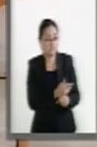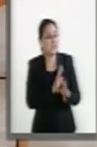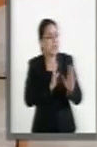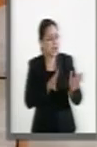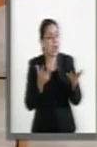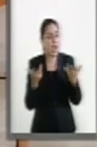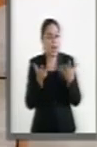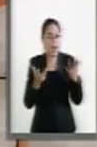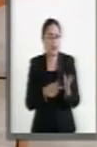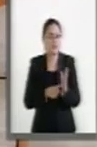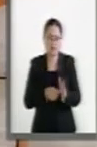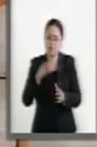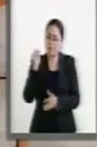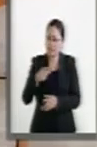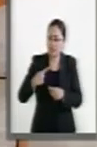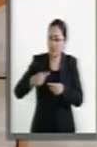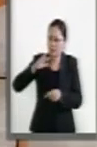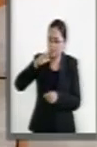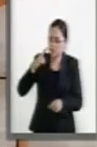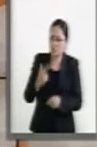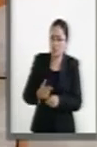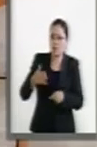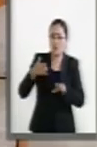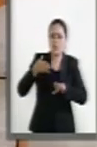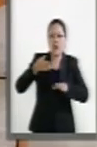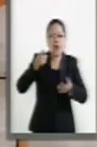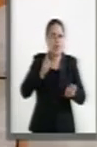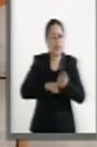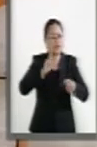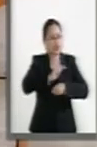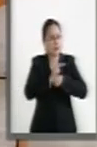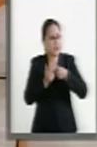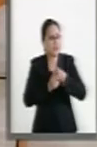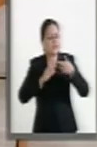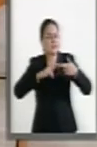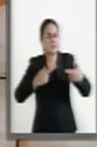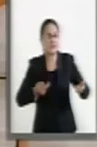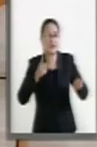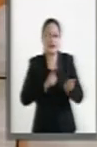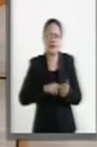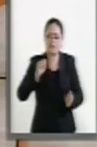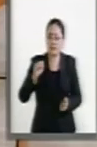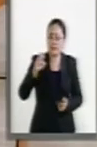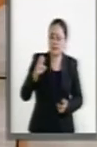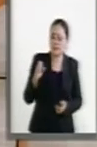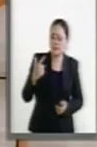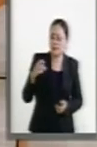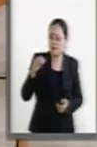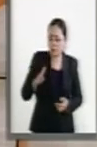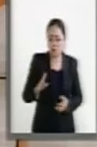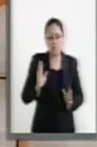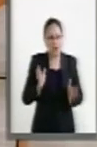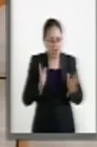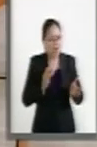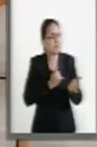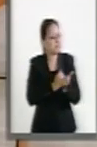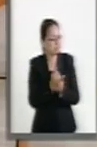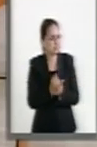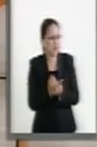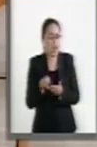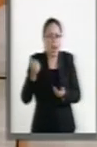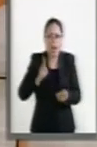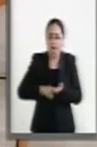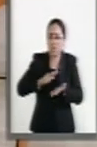Y también, quien es responsable de la política interior de este país, como es la Secretaría de Gobernación. No hay acuerdos en lo oscuro.